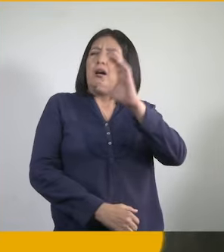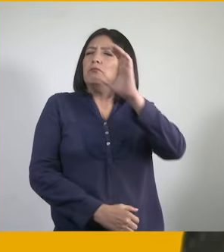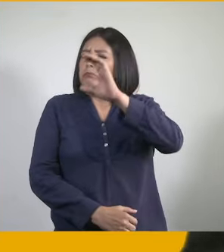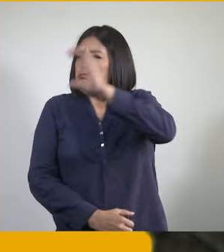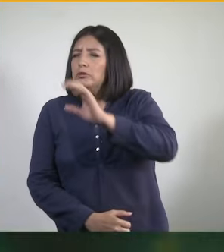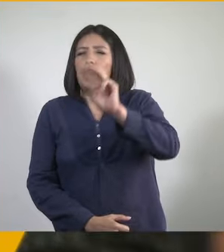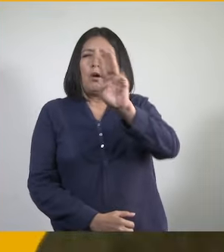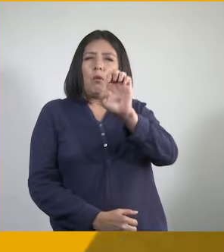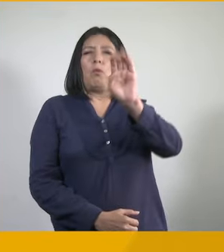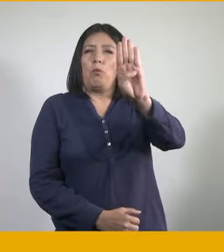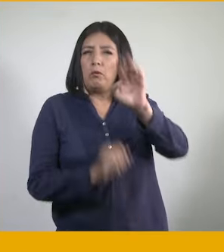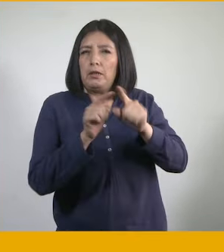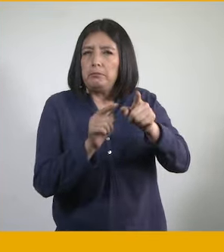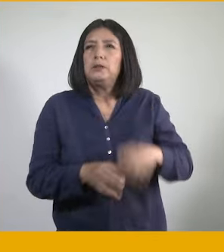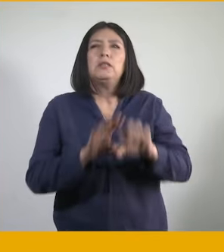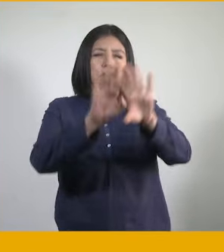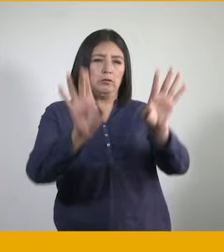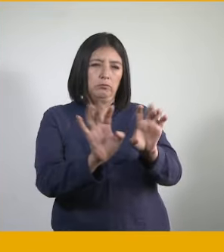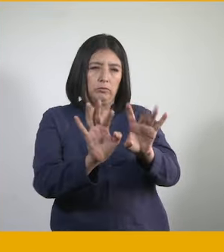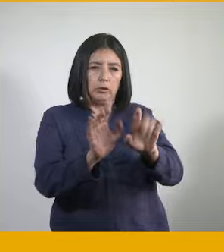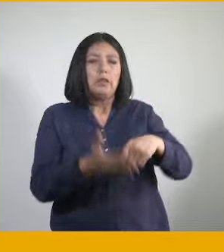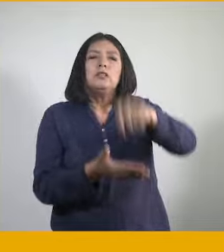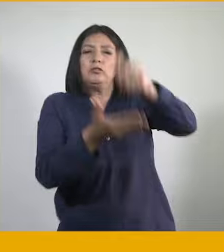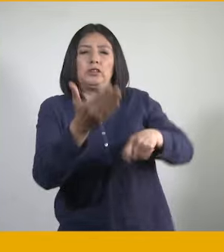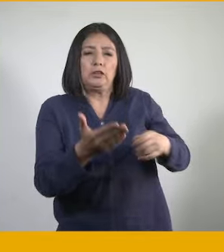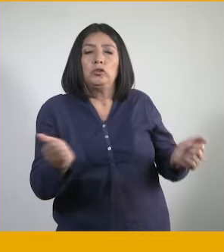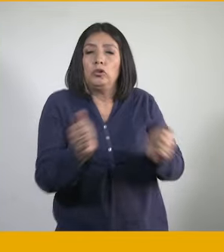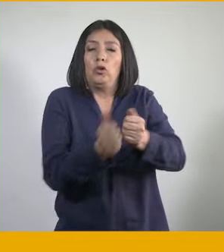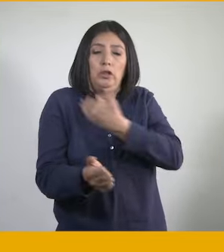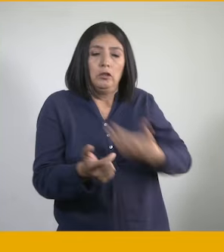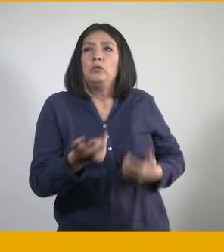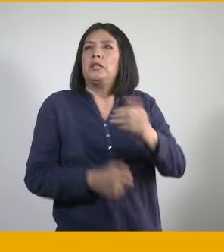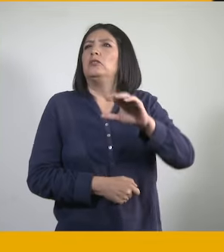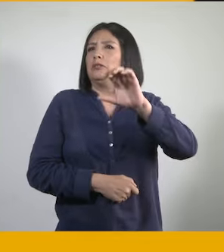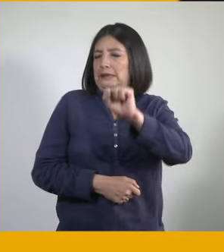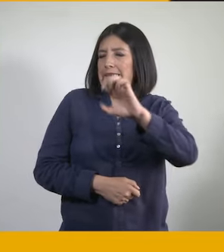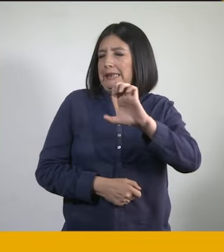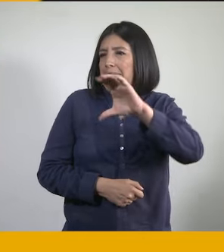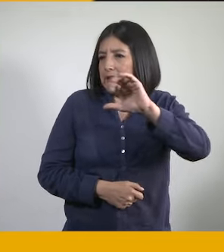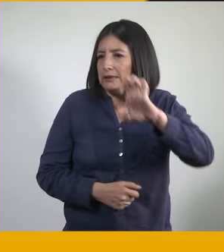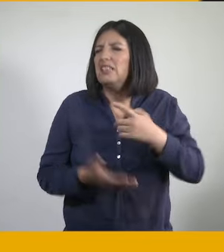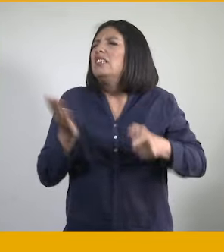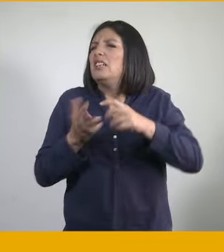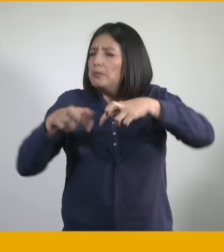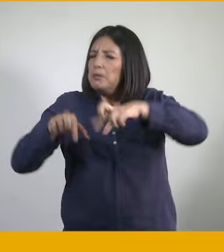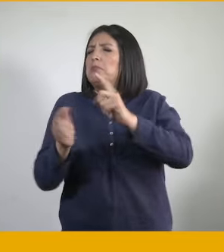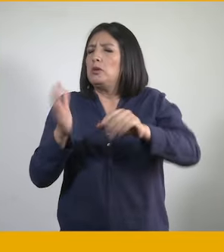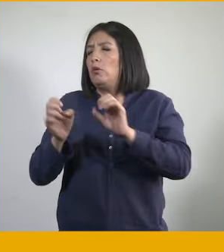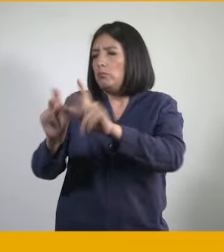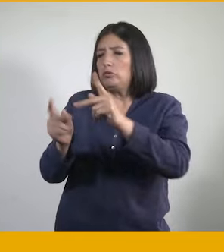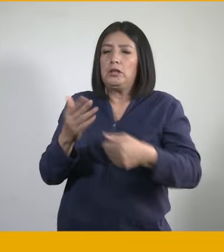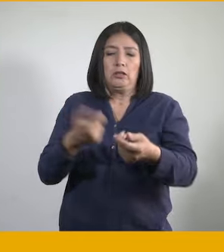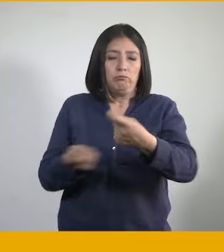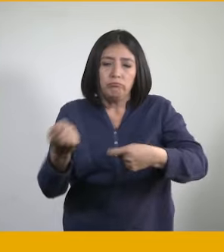Busca en la web del OCE. El Sistema Electrónico de Contrataciones del Estado se hace. Que permite encontrar